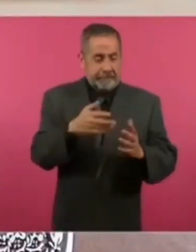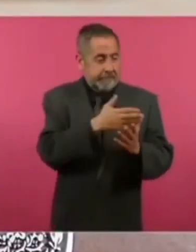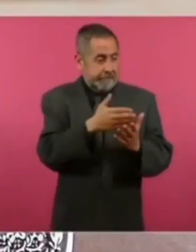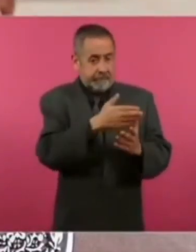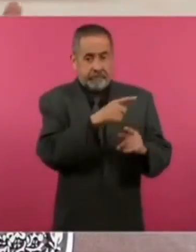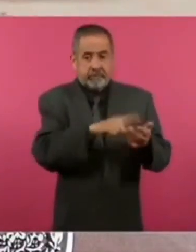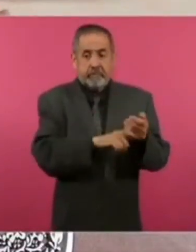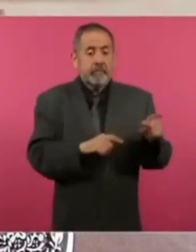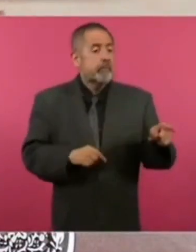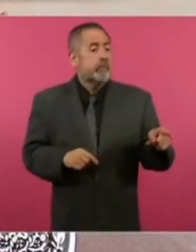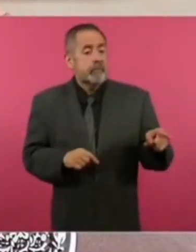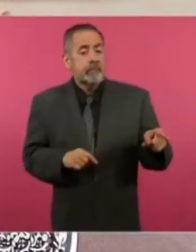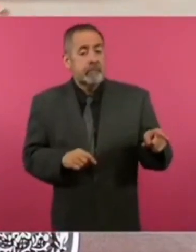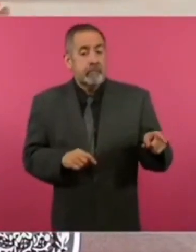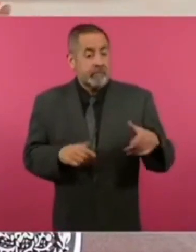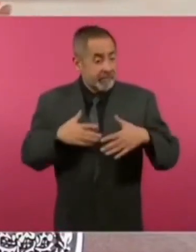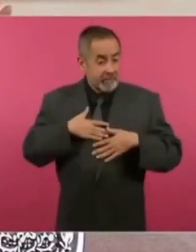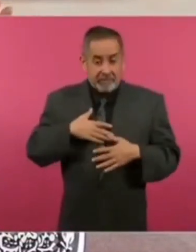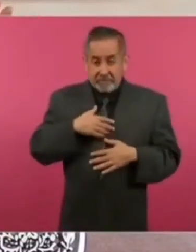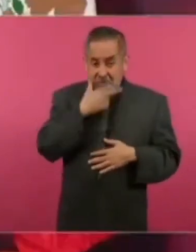se tomó la decisión